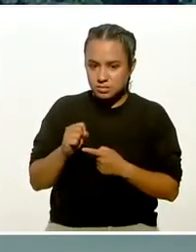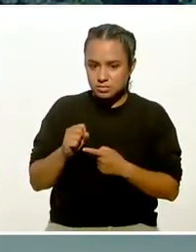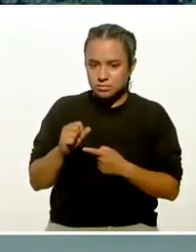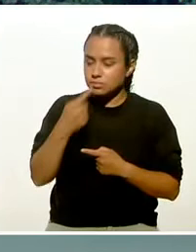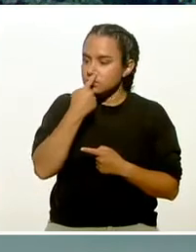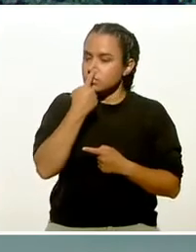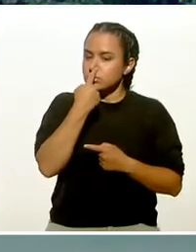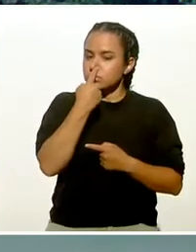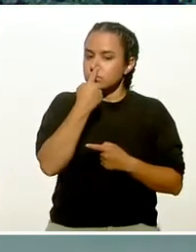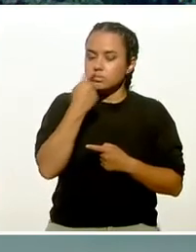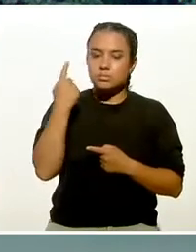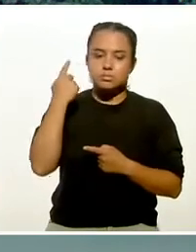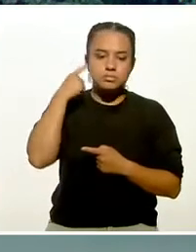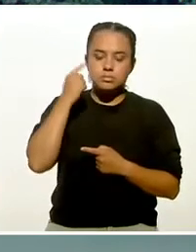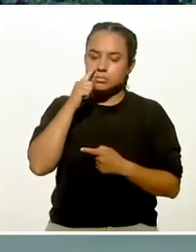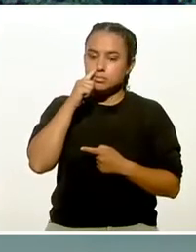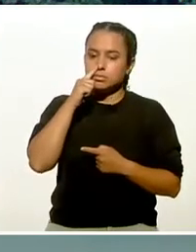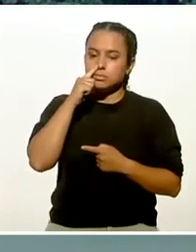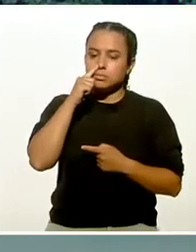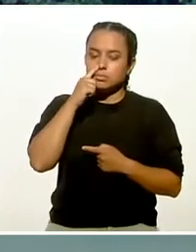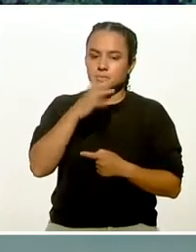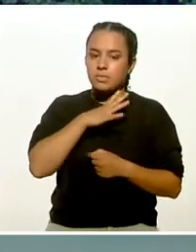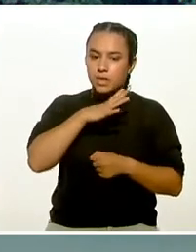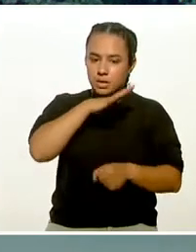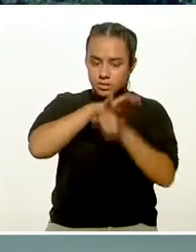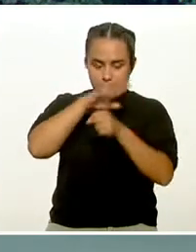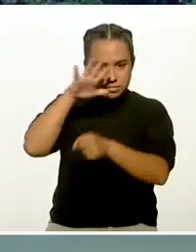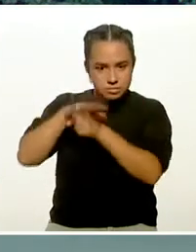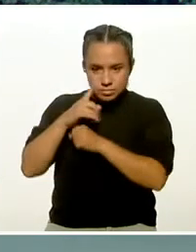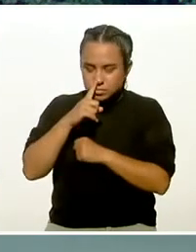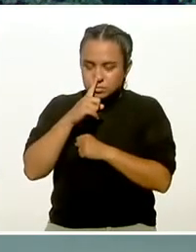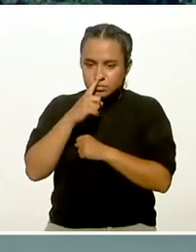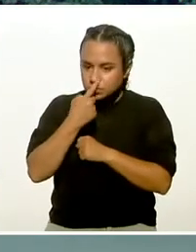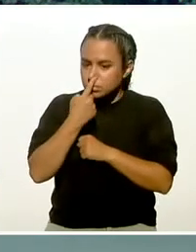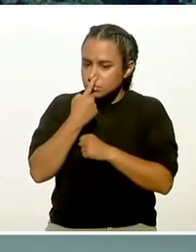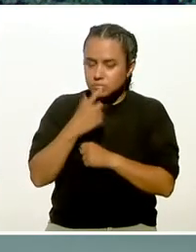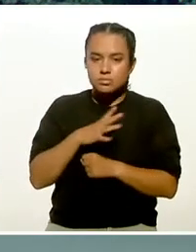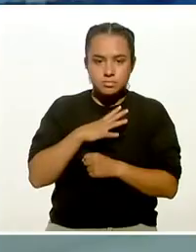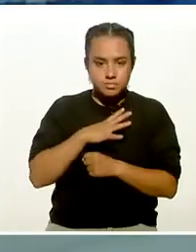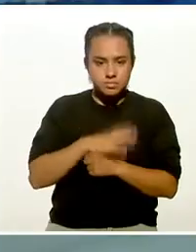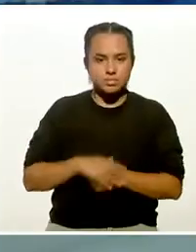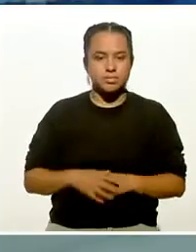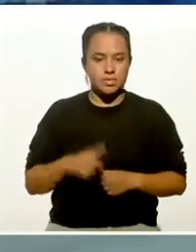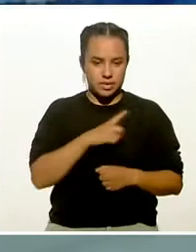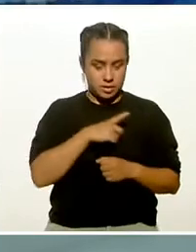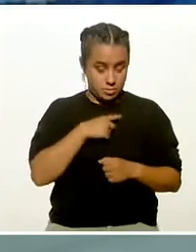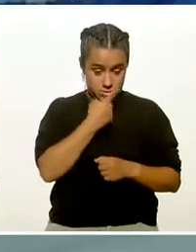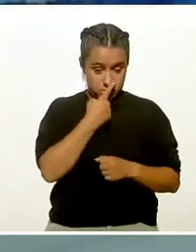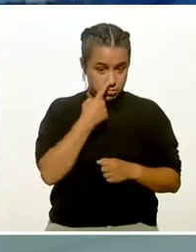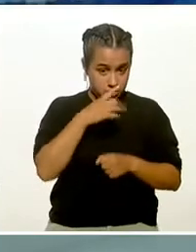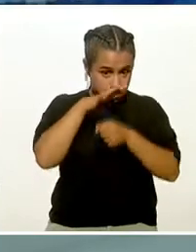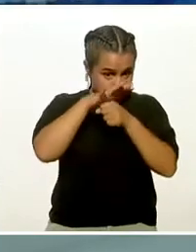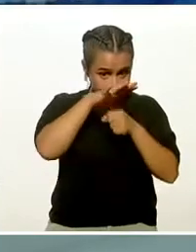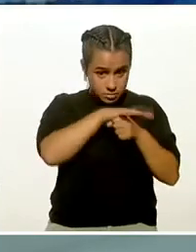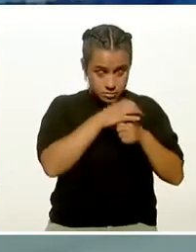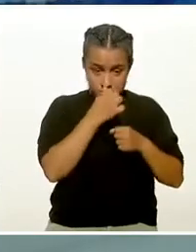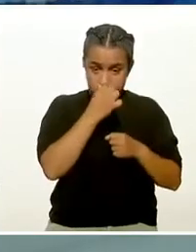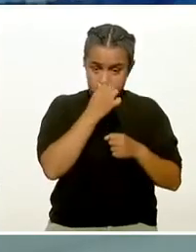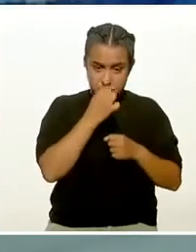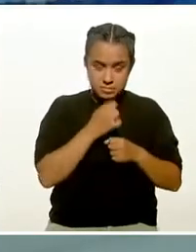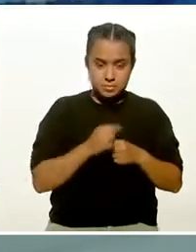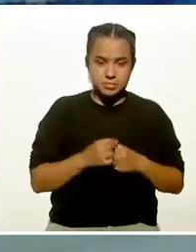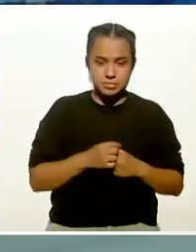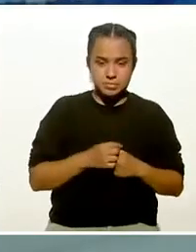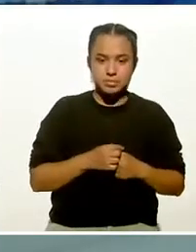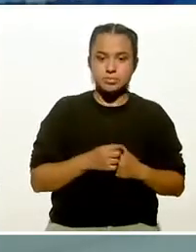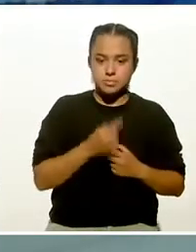y oigan, ¿qué tan obstruidos están? Ahí lo ideal sería, bueno, tratar la obstrucción local, que sería